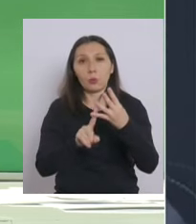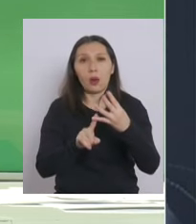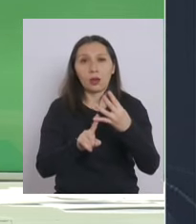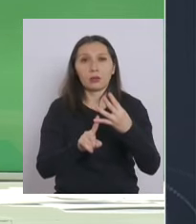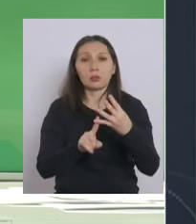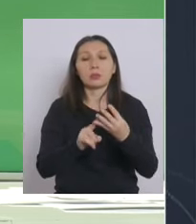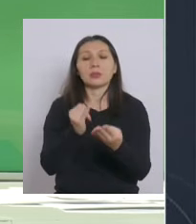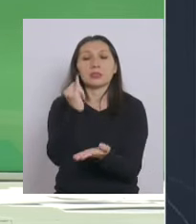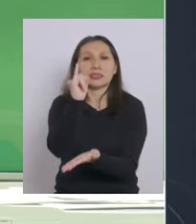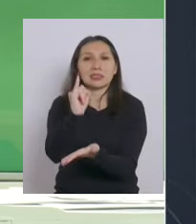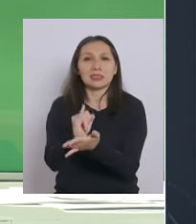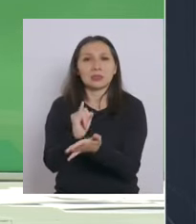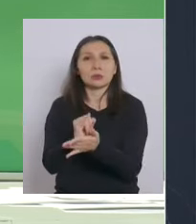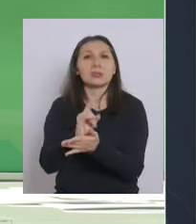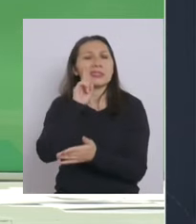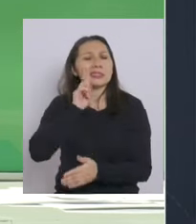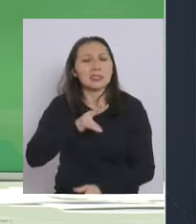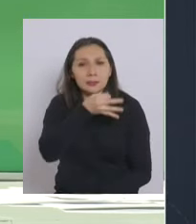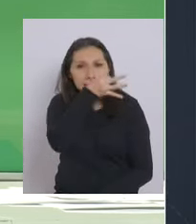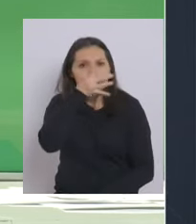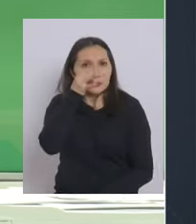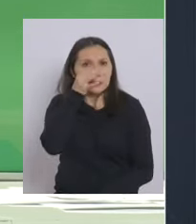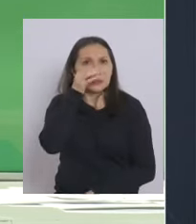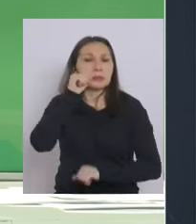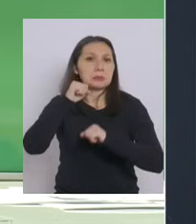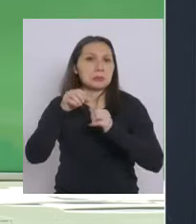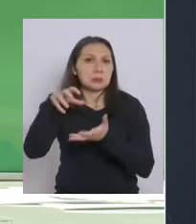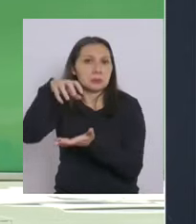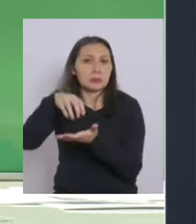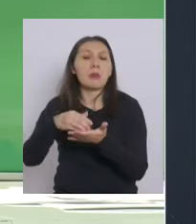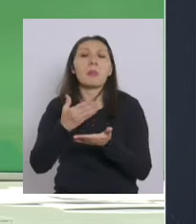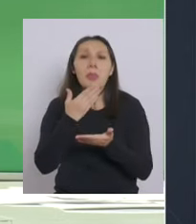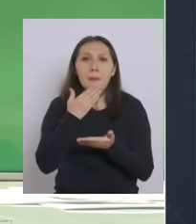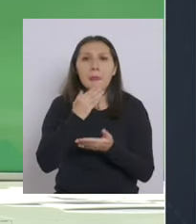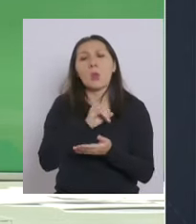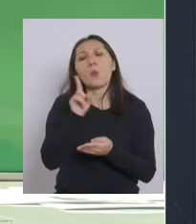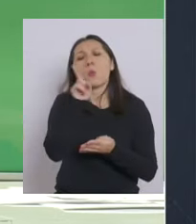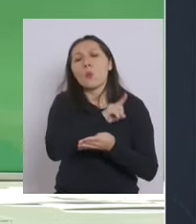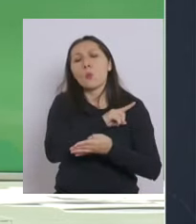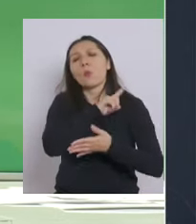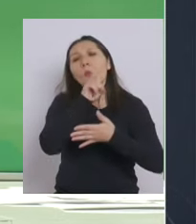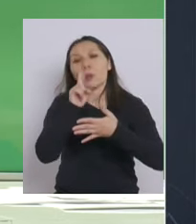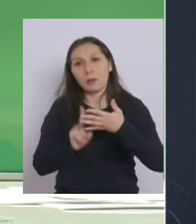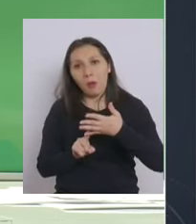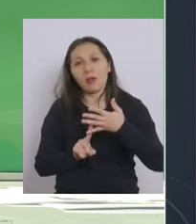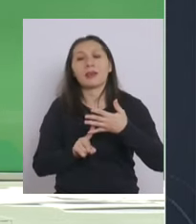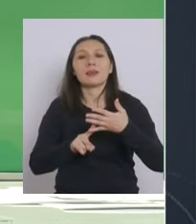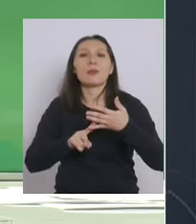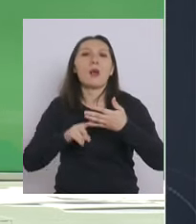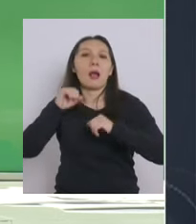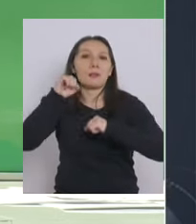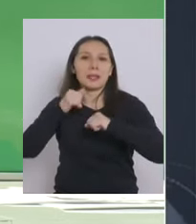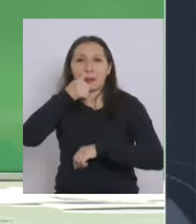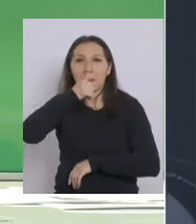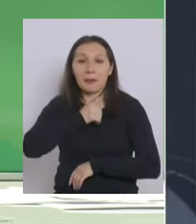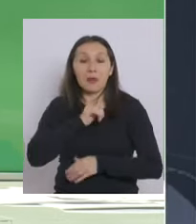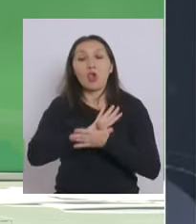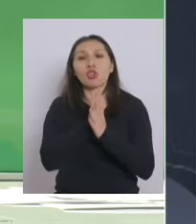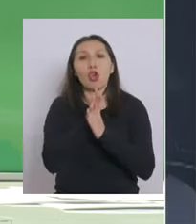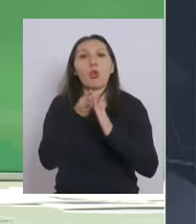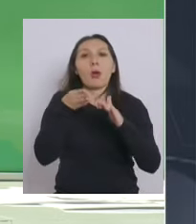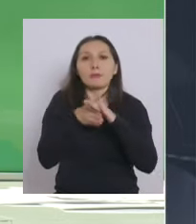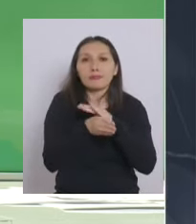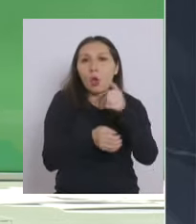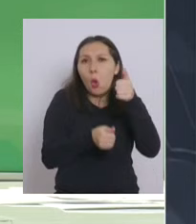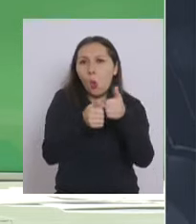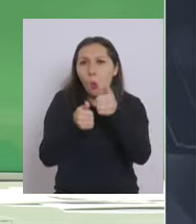las instituciones sin fines de lucro y finalmente también los prestadores privados todos ellos van entrar en este proceso y